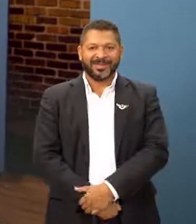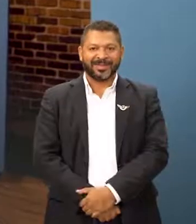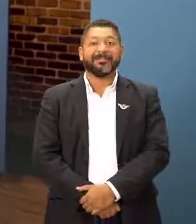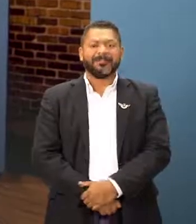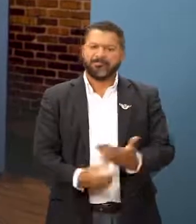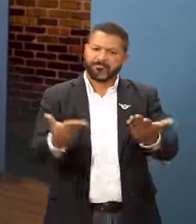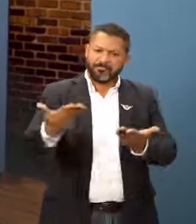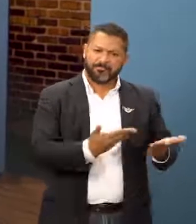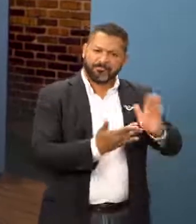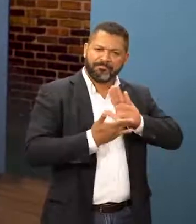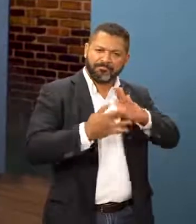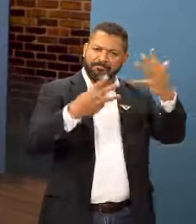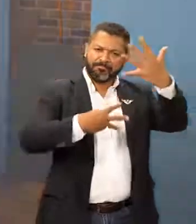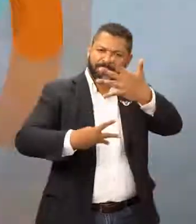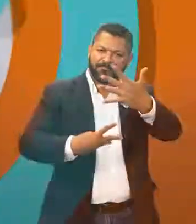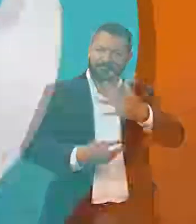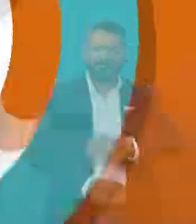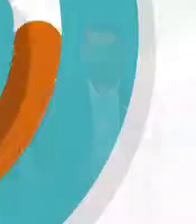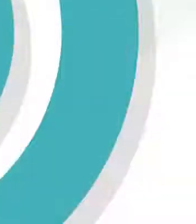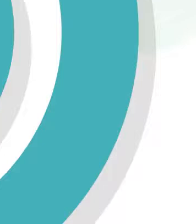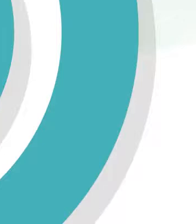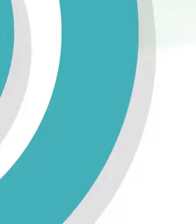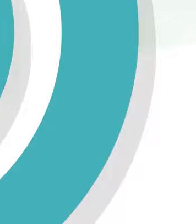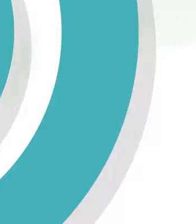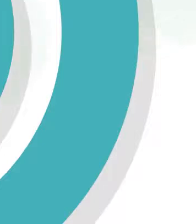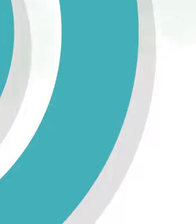auditiva y visual. Los invito a conocerlos.